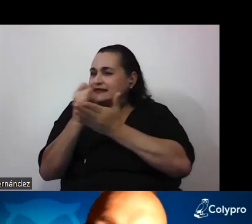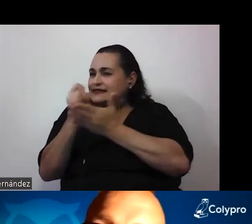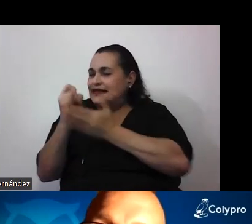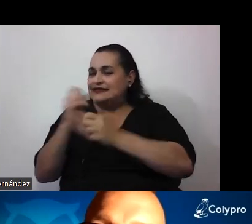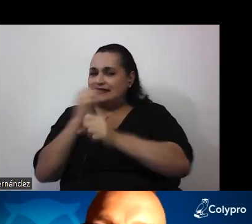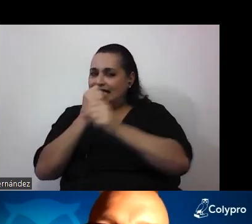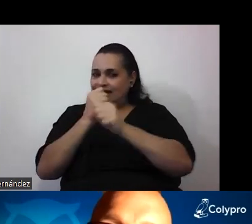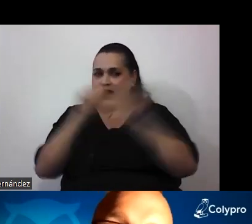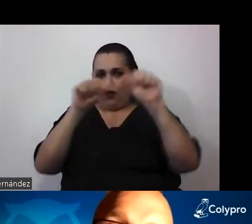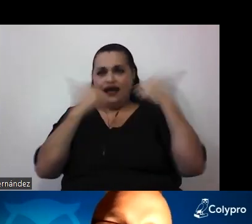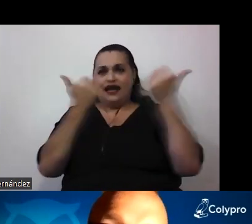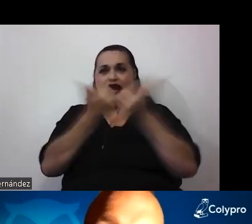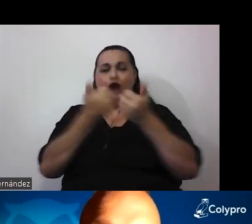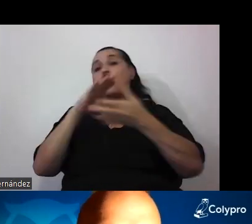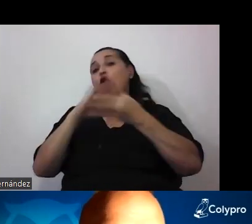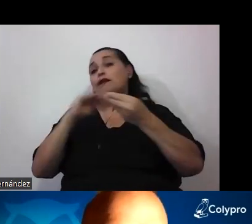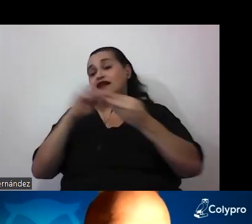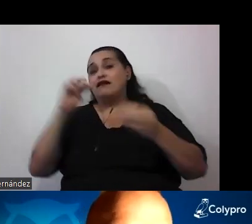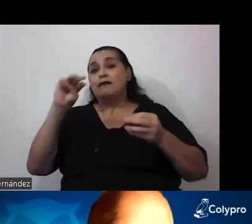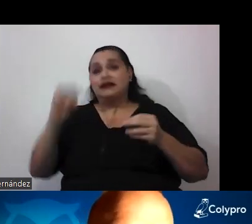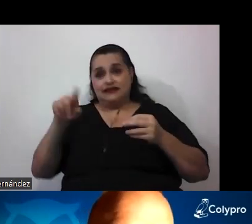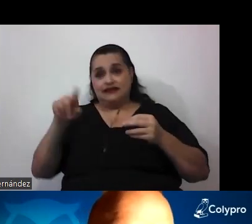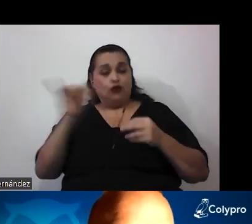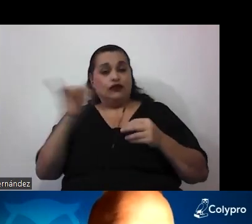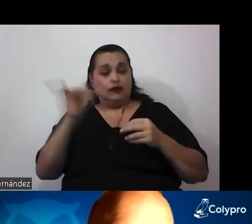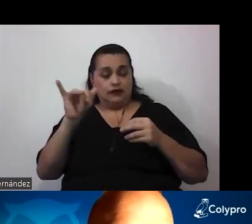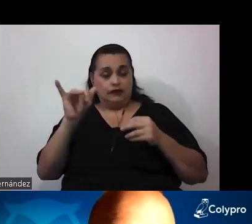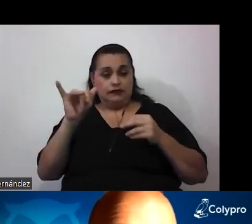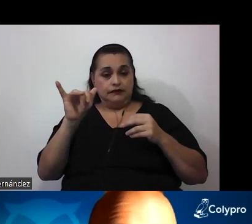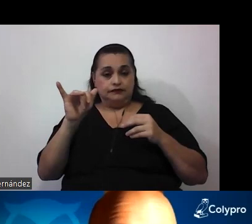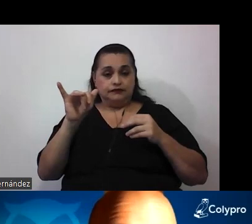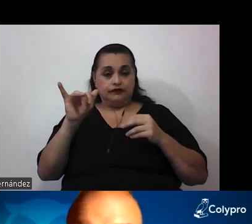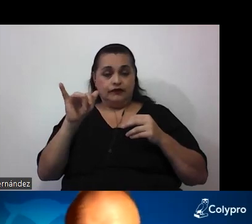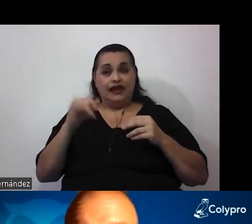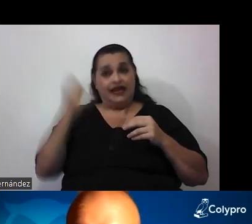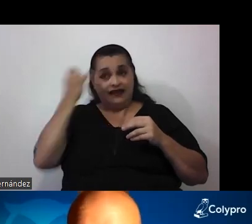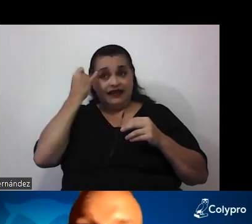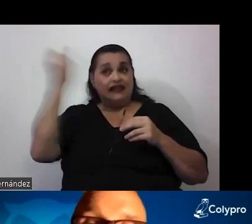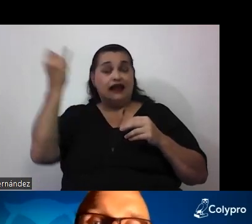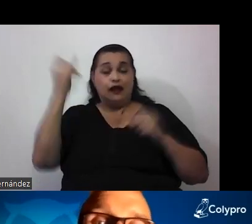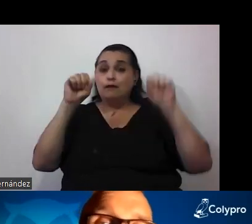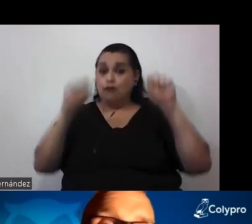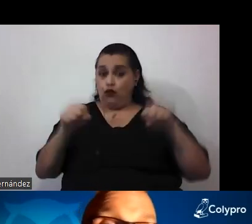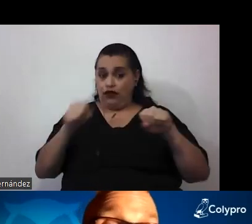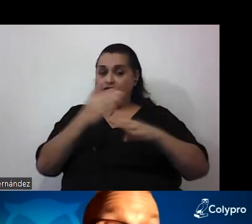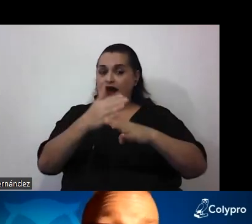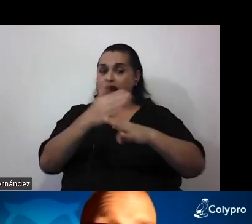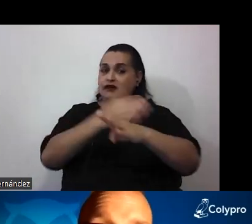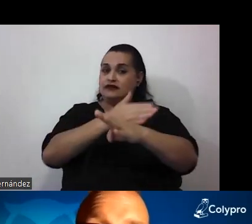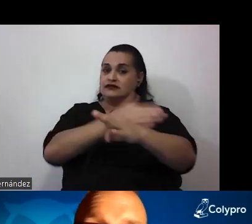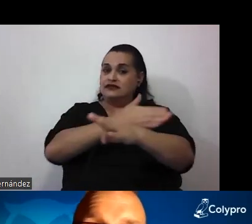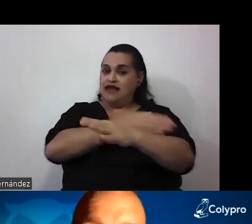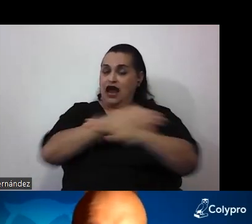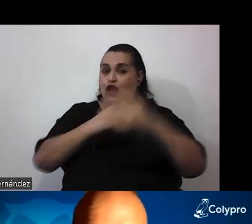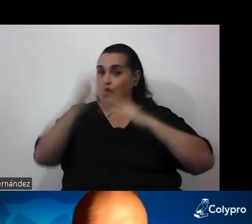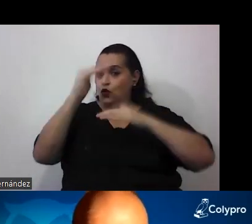yo le comentaba también a Marcelo que sería ideal para poder avanzar en la construcción